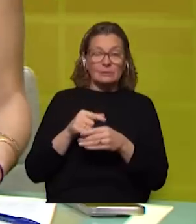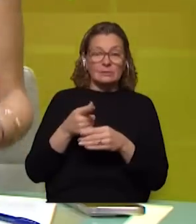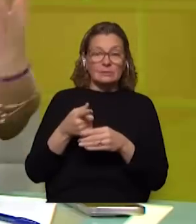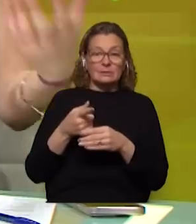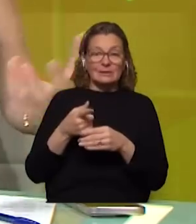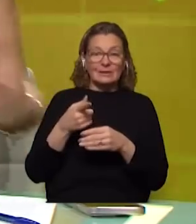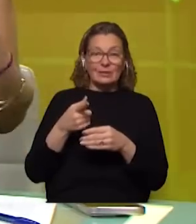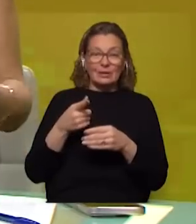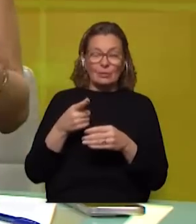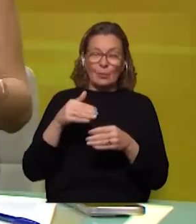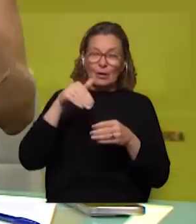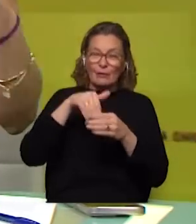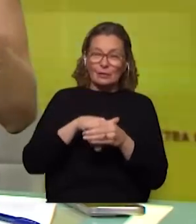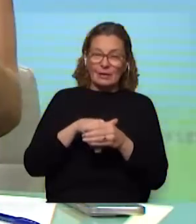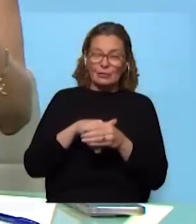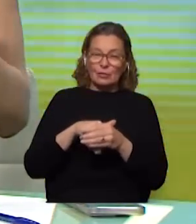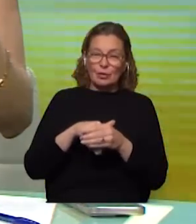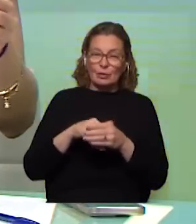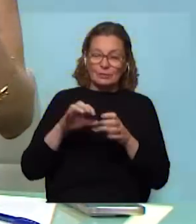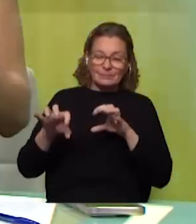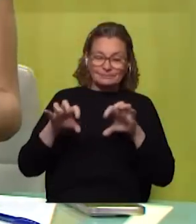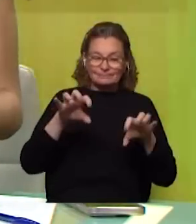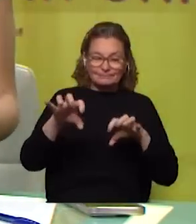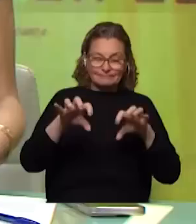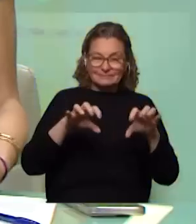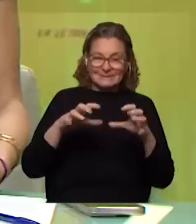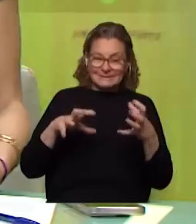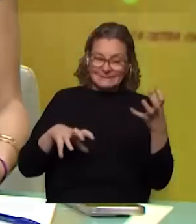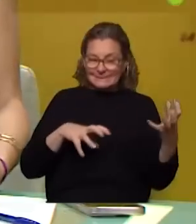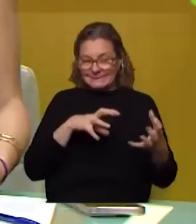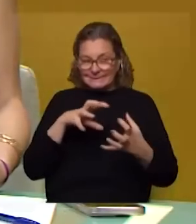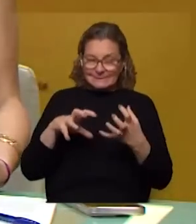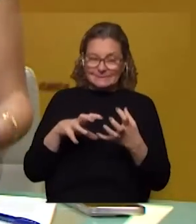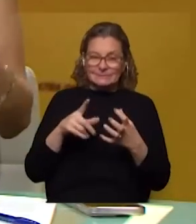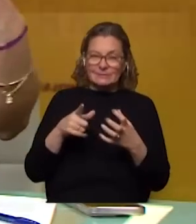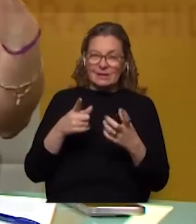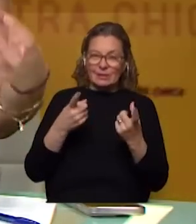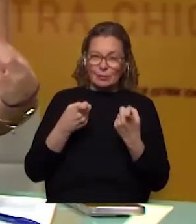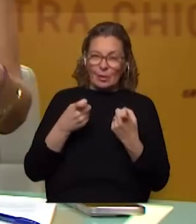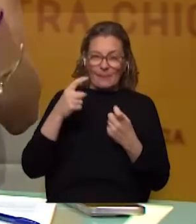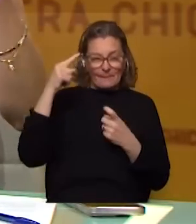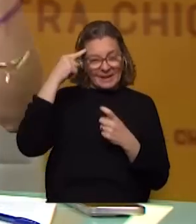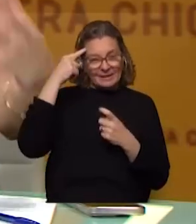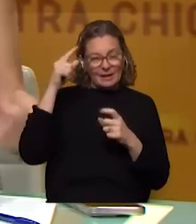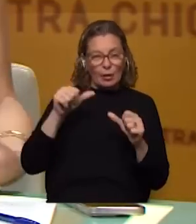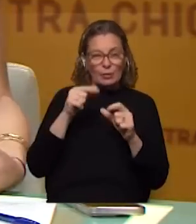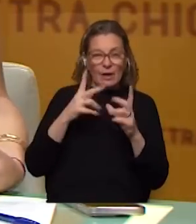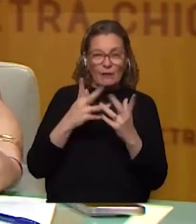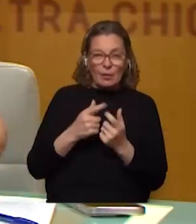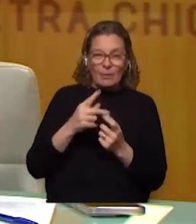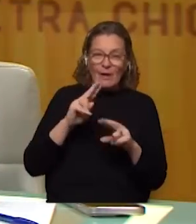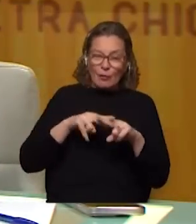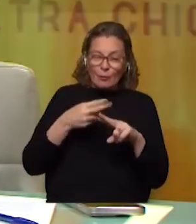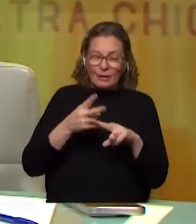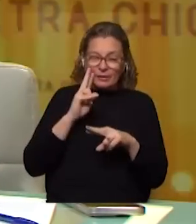el hecho de que haya sido una votación así no tan dividida y tan tensa ¿les hizo pensar de alguna manera en rever la decisión